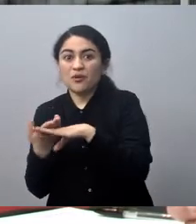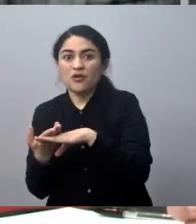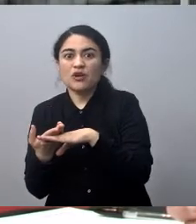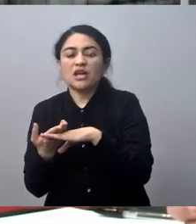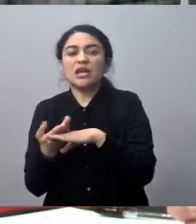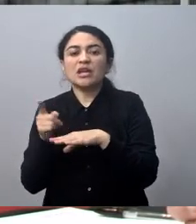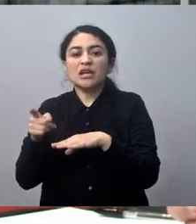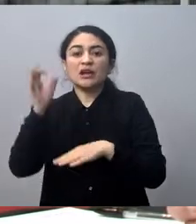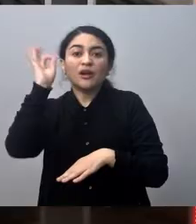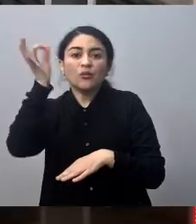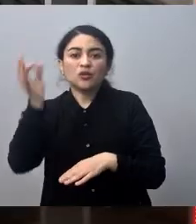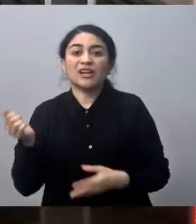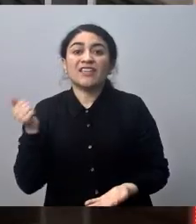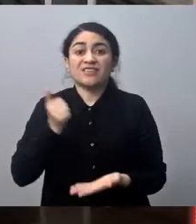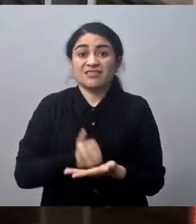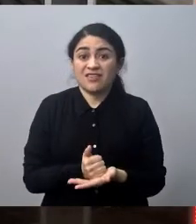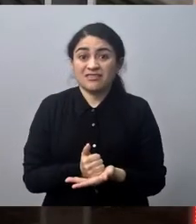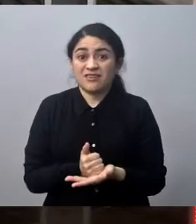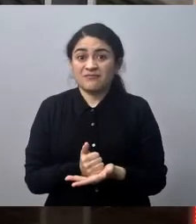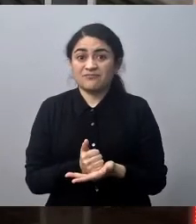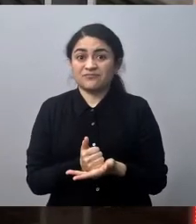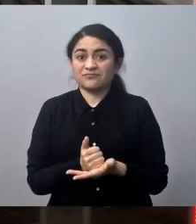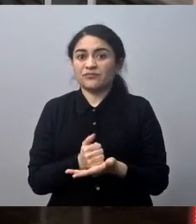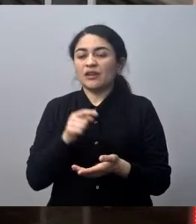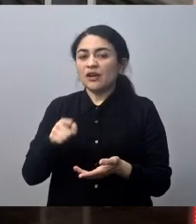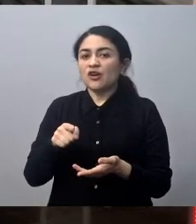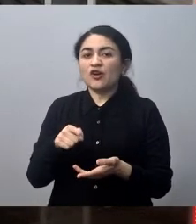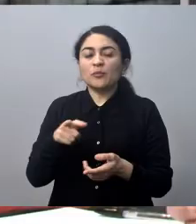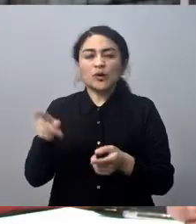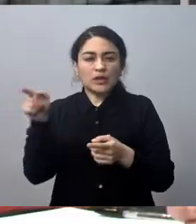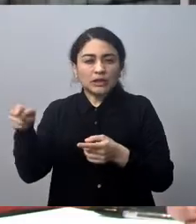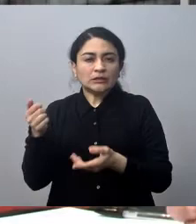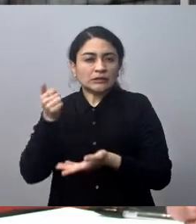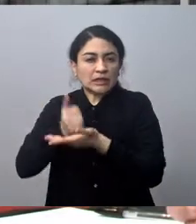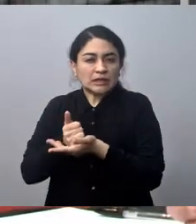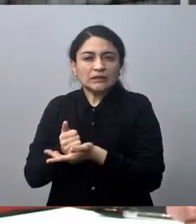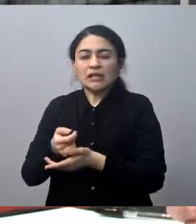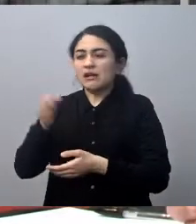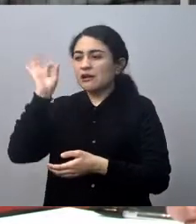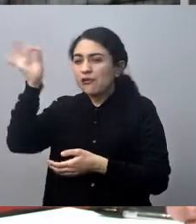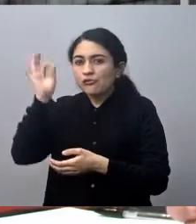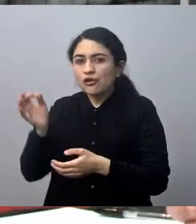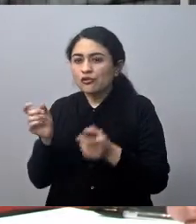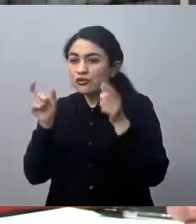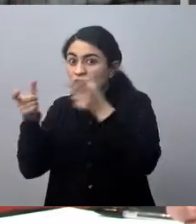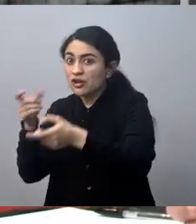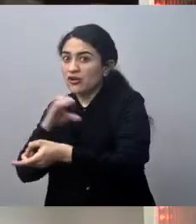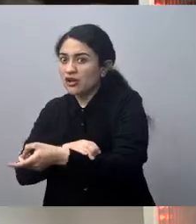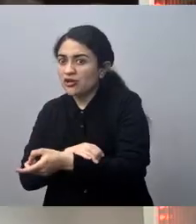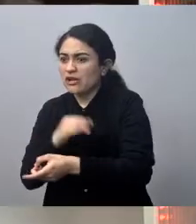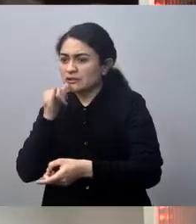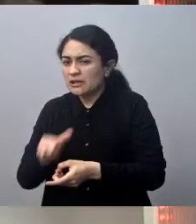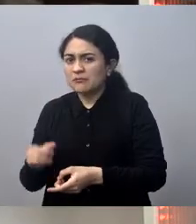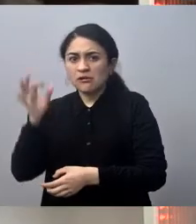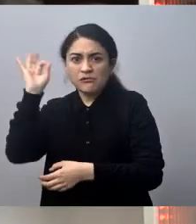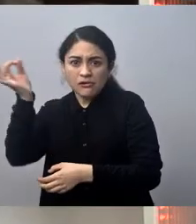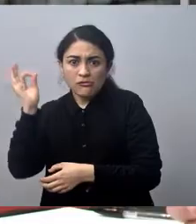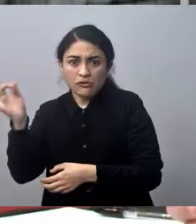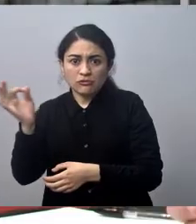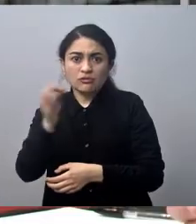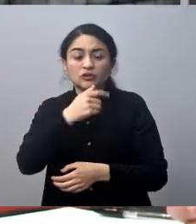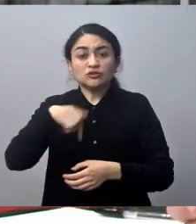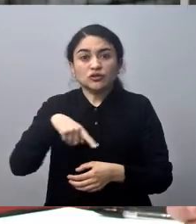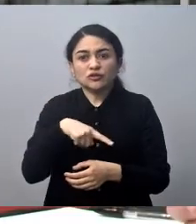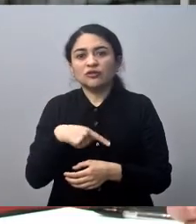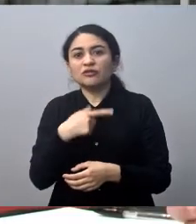intendente, que él también ha estado liderando en las reuniones del COE en forma permanente, entonces, también enfocado